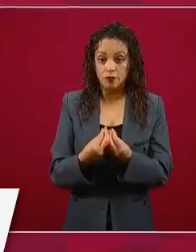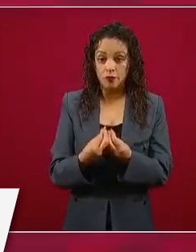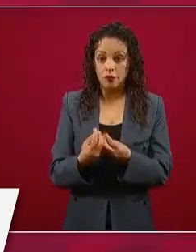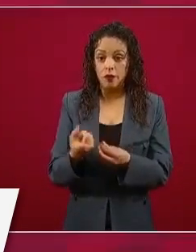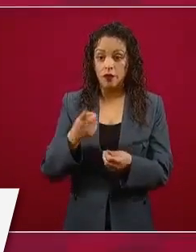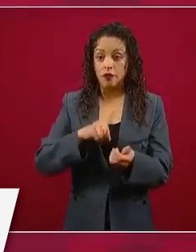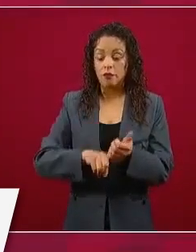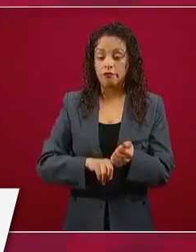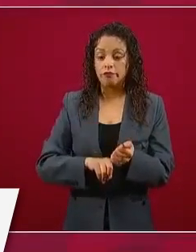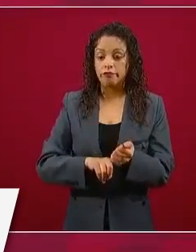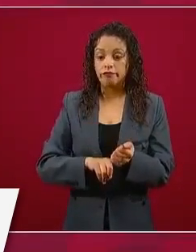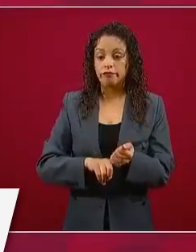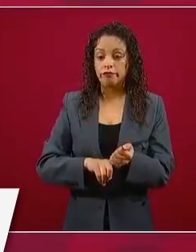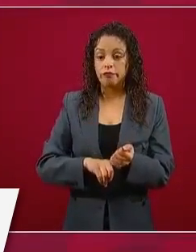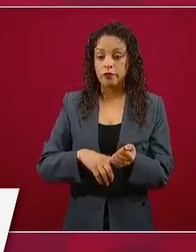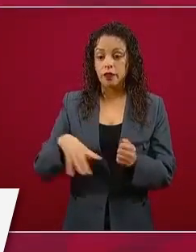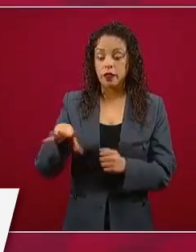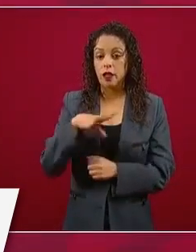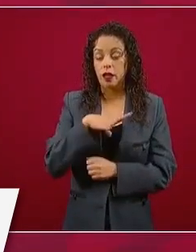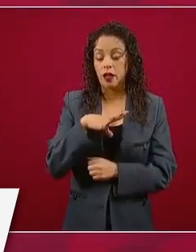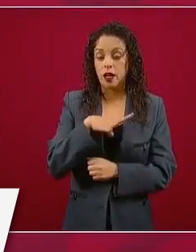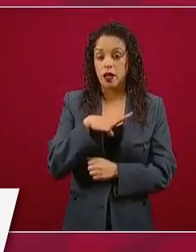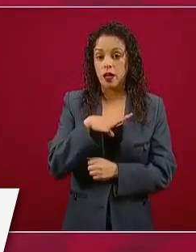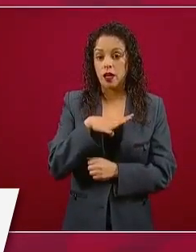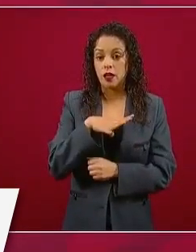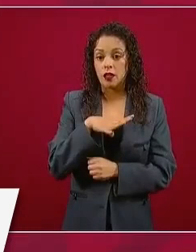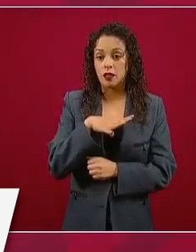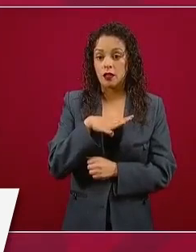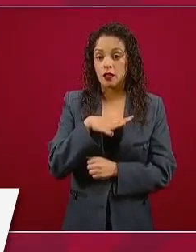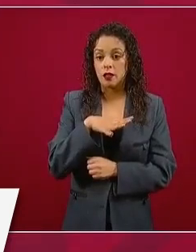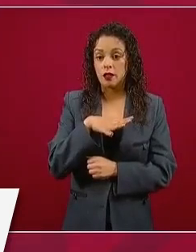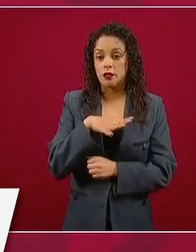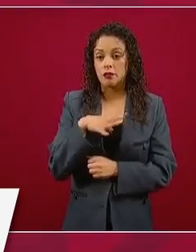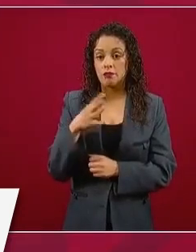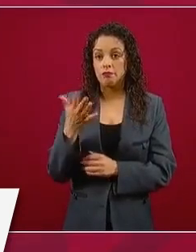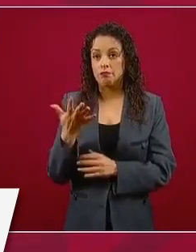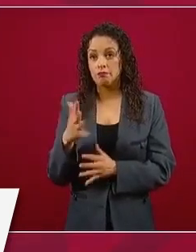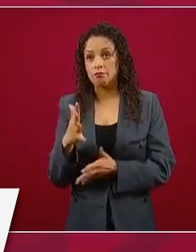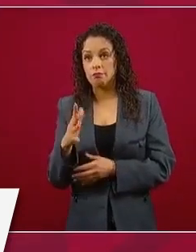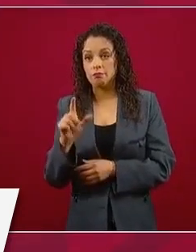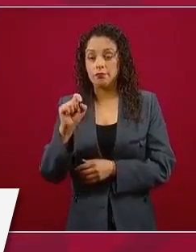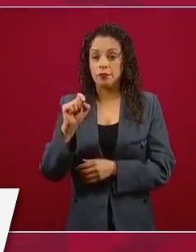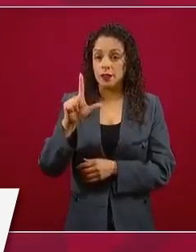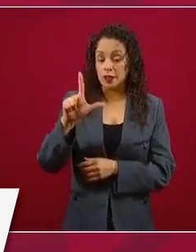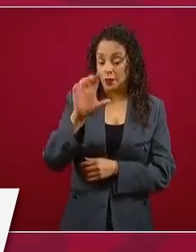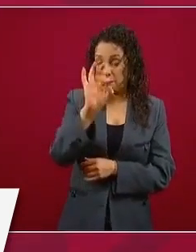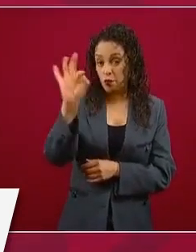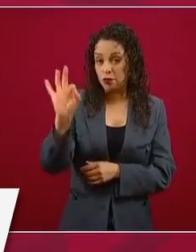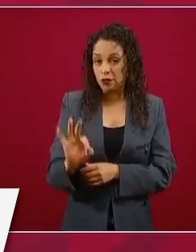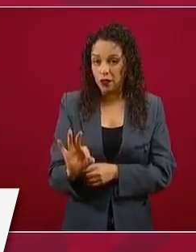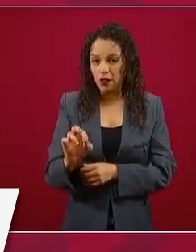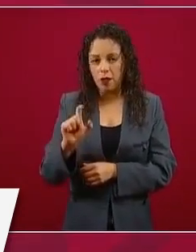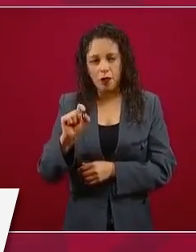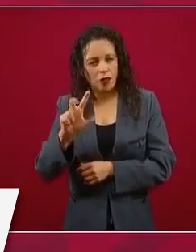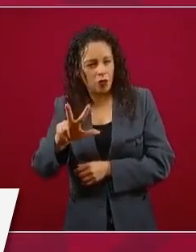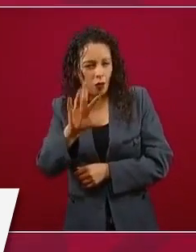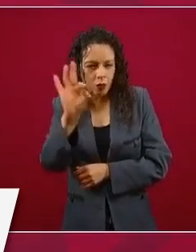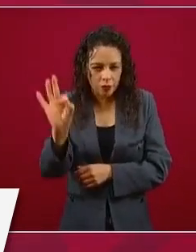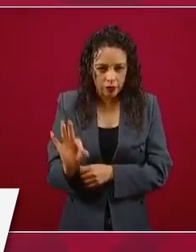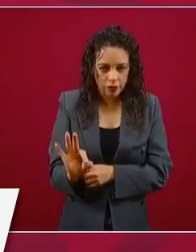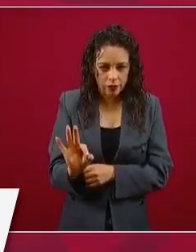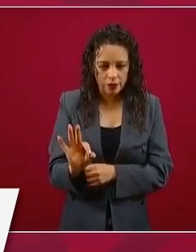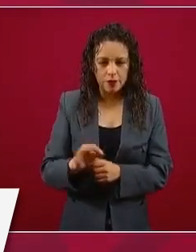del orden del 27 por ciento, 28 por ciento,